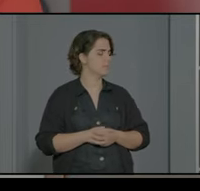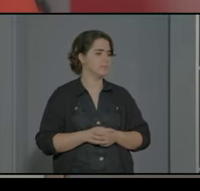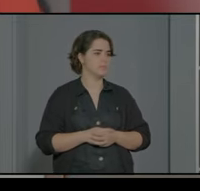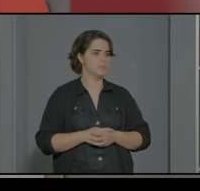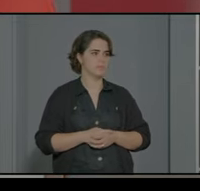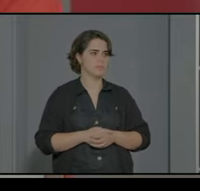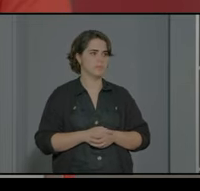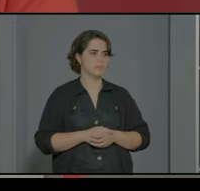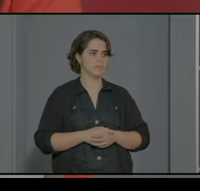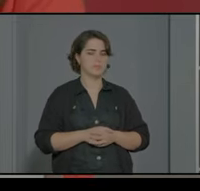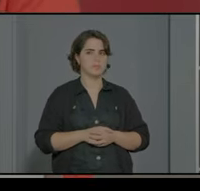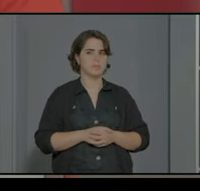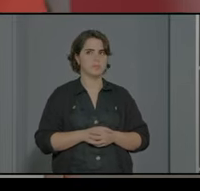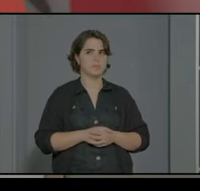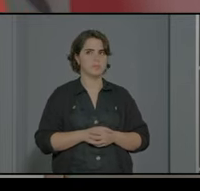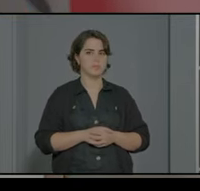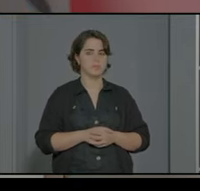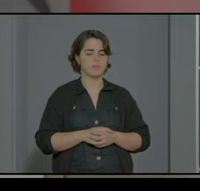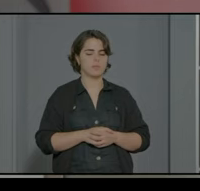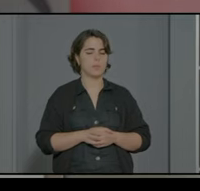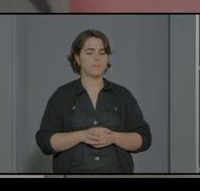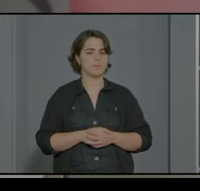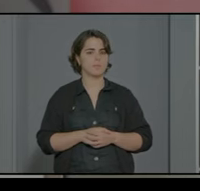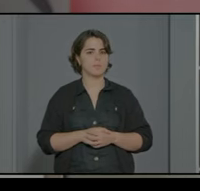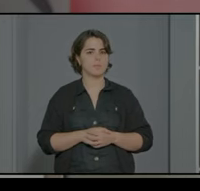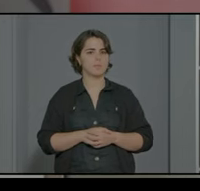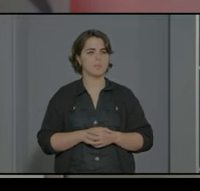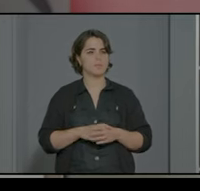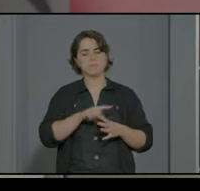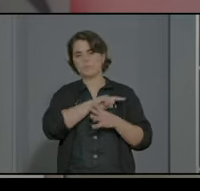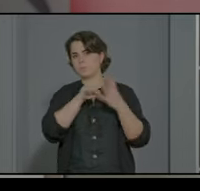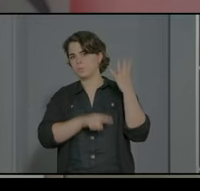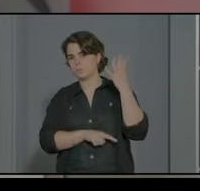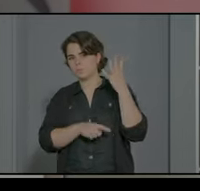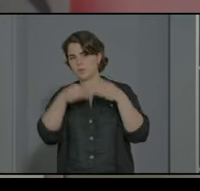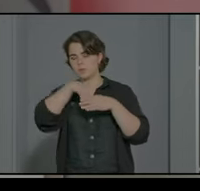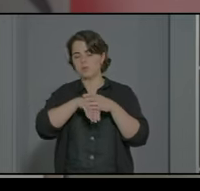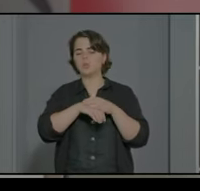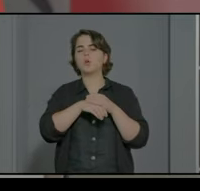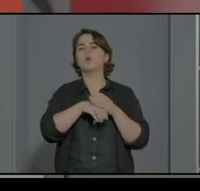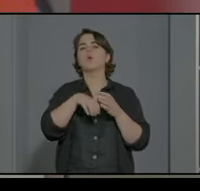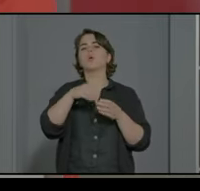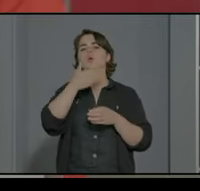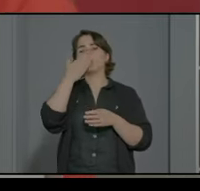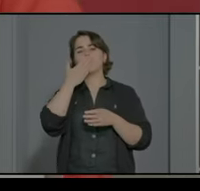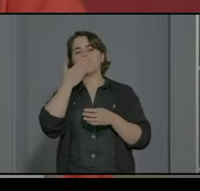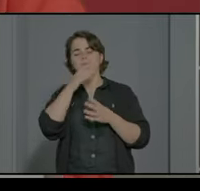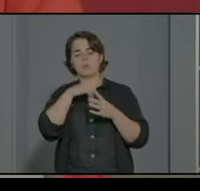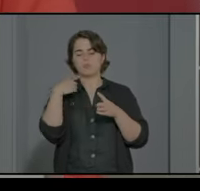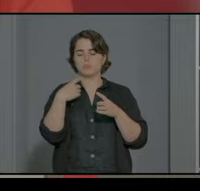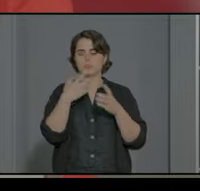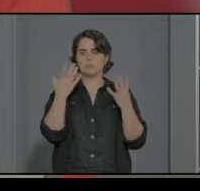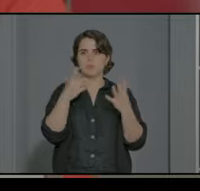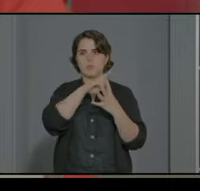todo esto nos lleva a los cuatro pilares que tenemos en nuestro colegio en Arcadia entre ellos